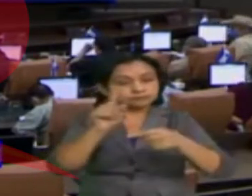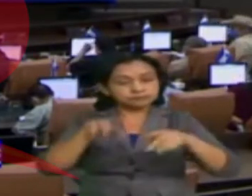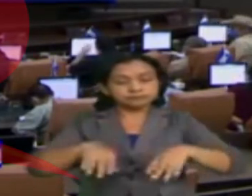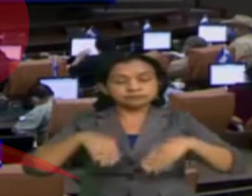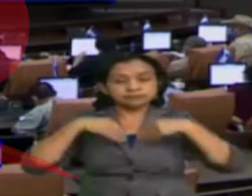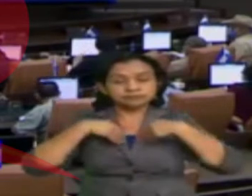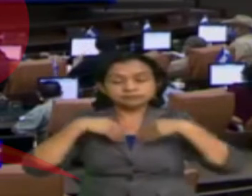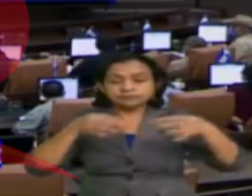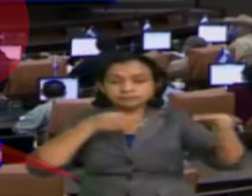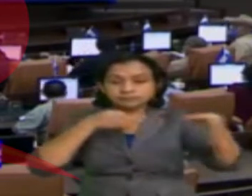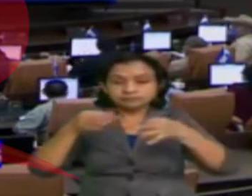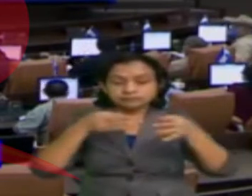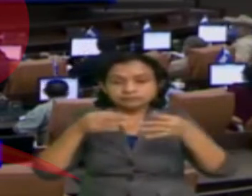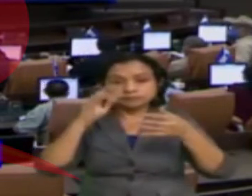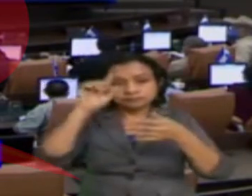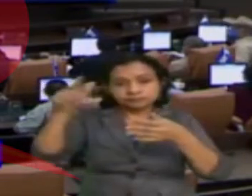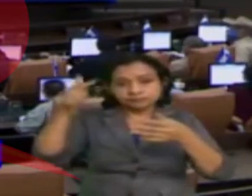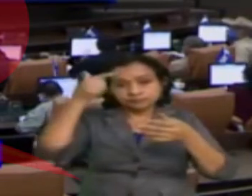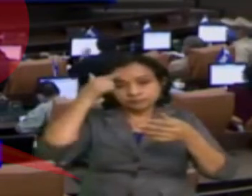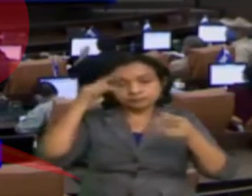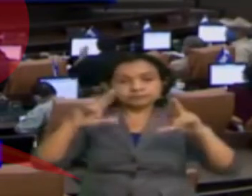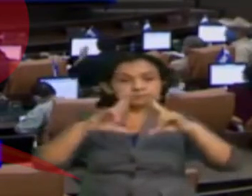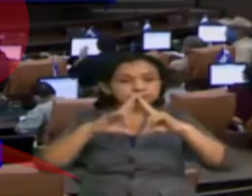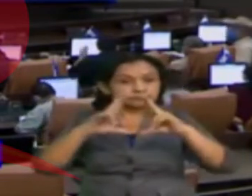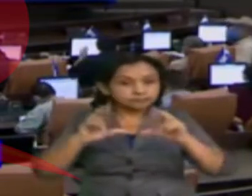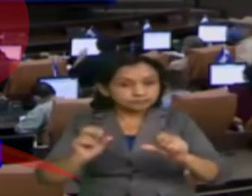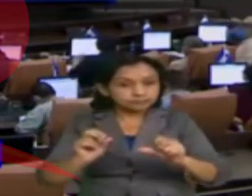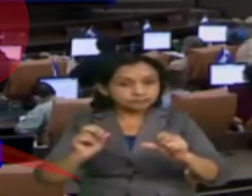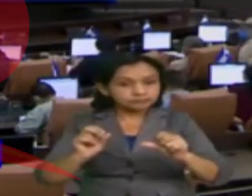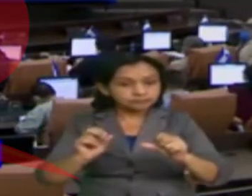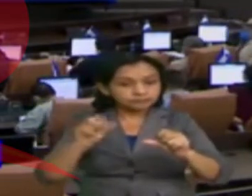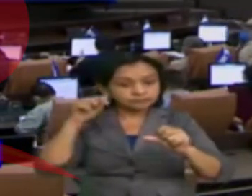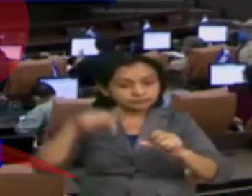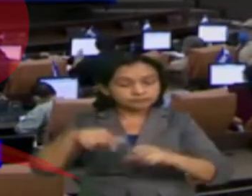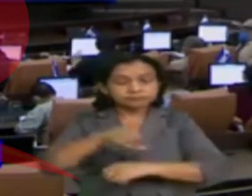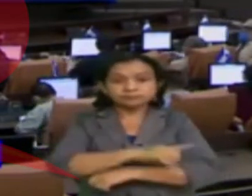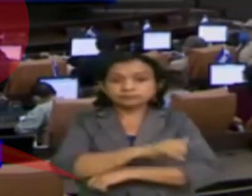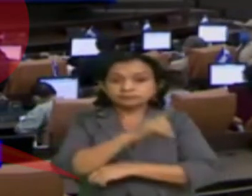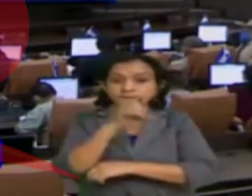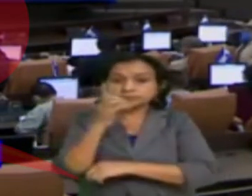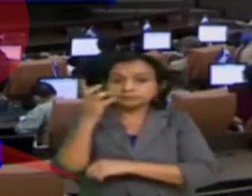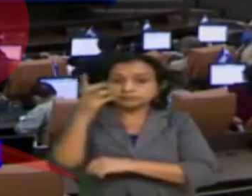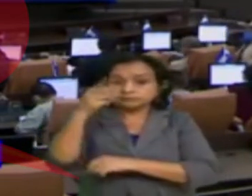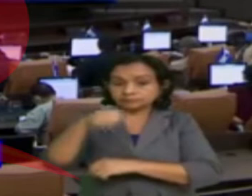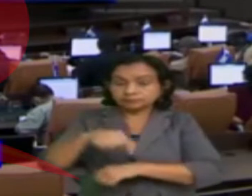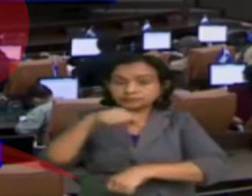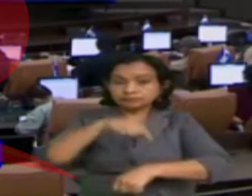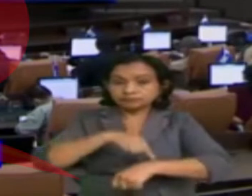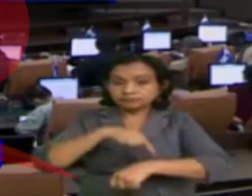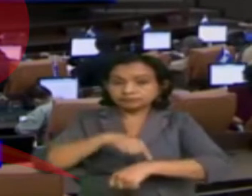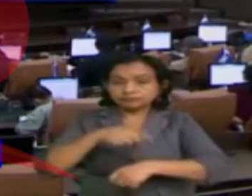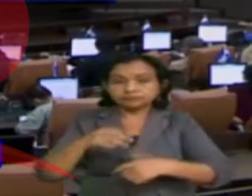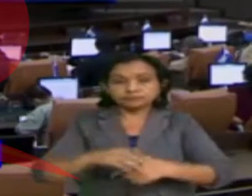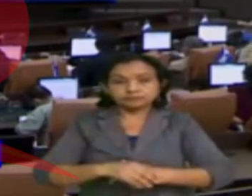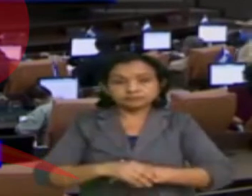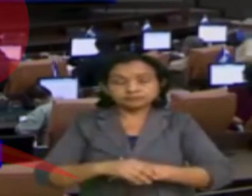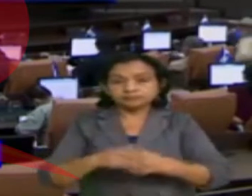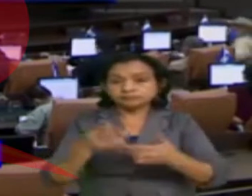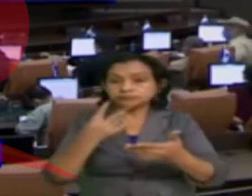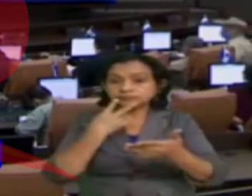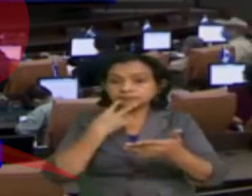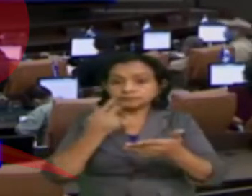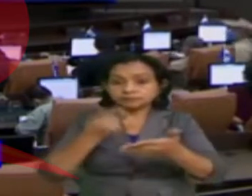fundamentamos a que el Estado de Nicaragua, aún a este día, fecha y hora, no es